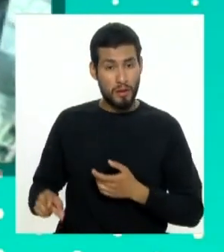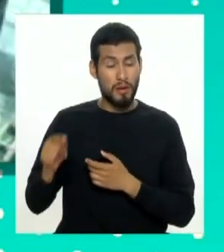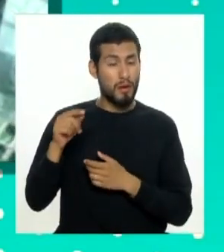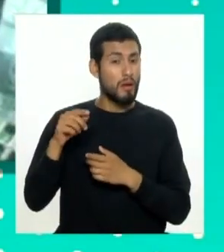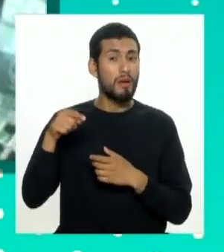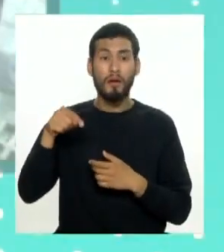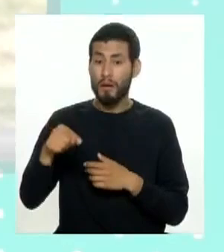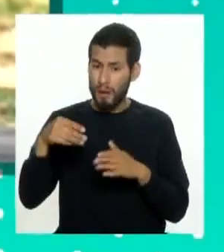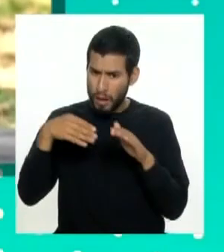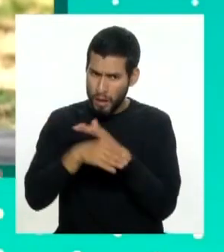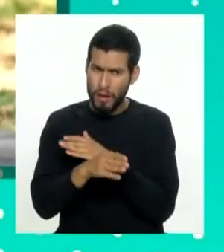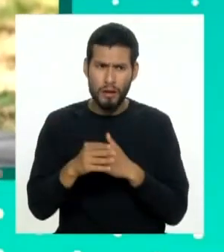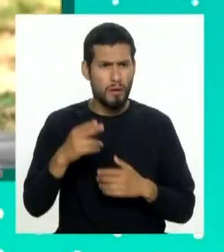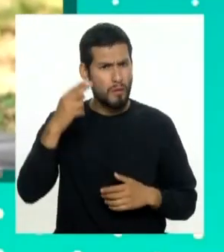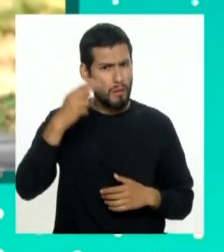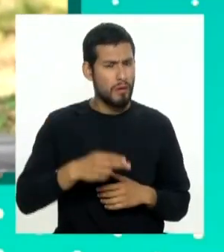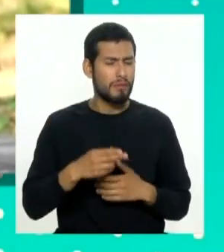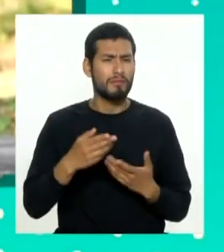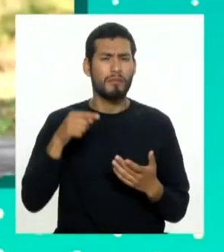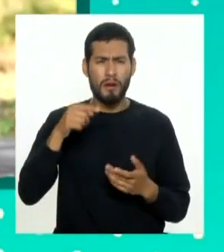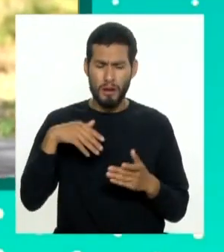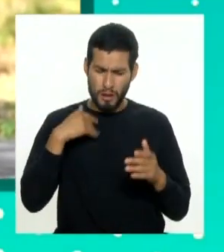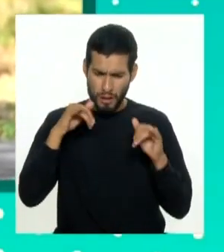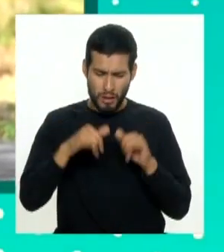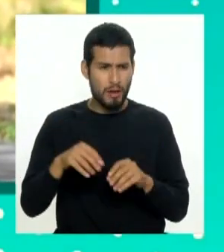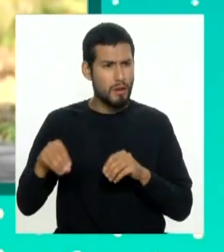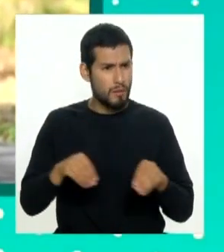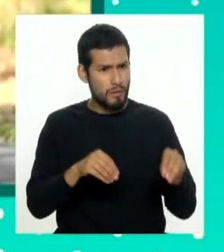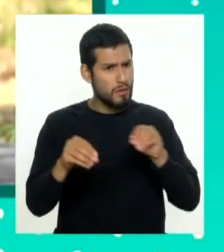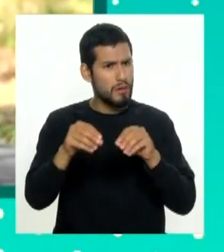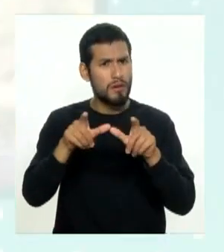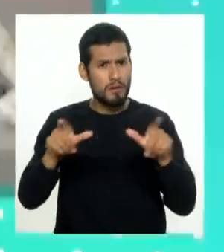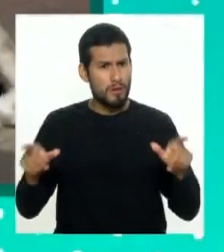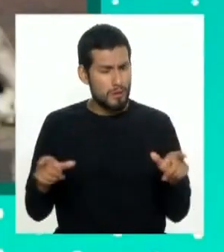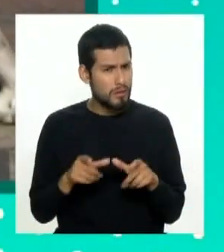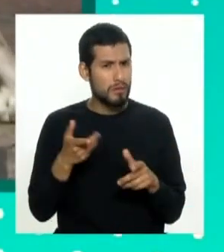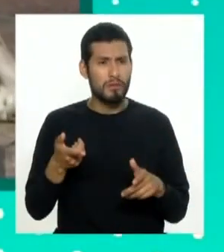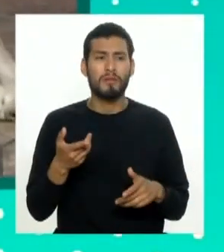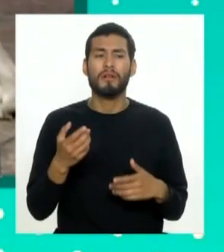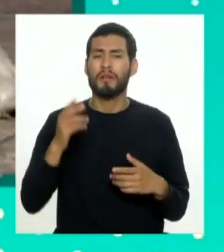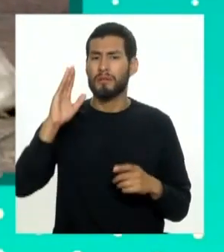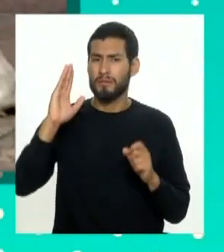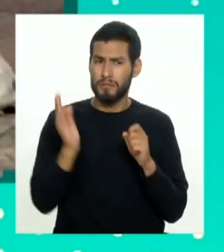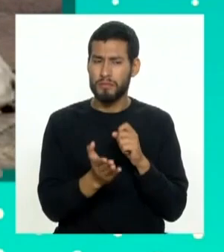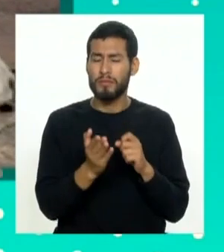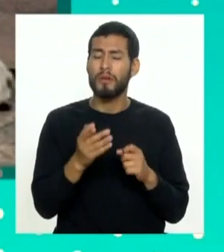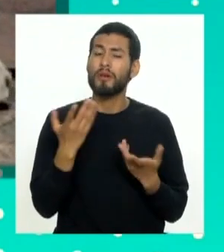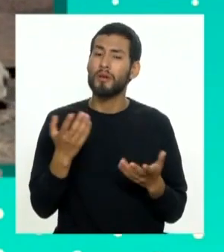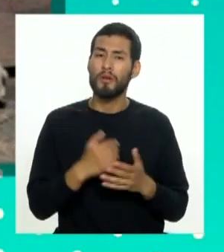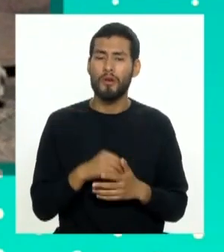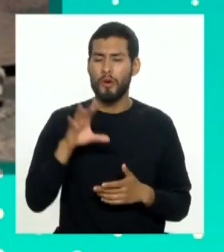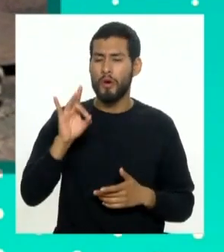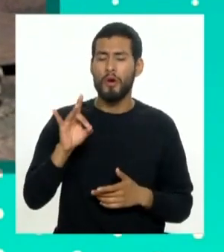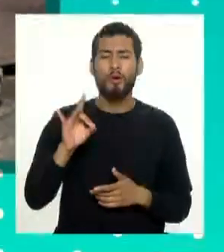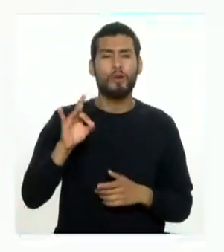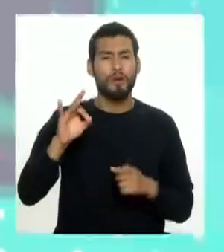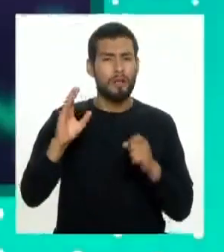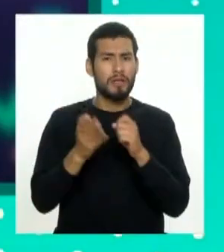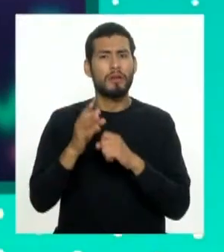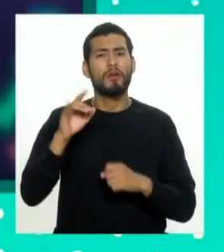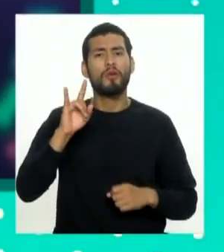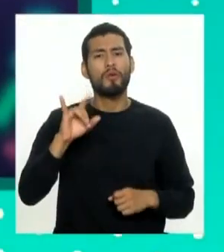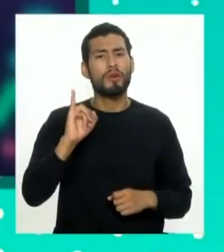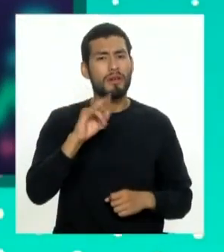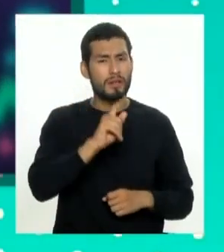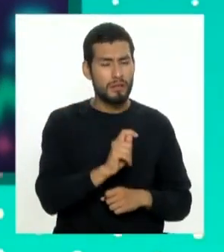guía el derecho a acceder permanecer y trasladarse en las unidades se sancionará hasta con 8 unidades impositivas